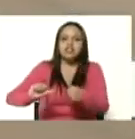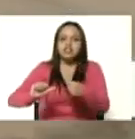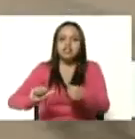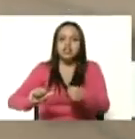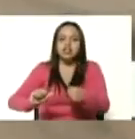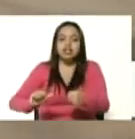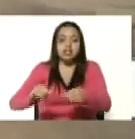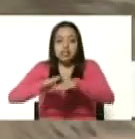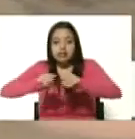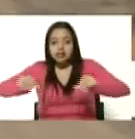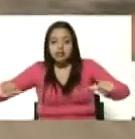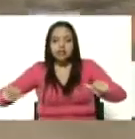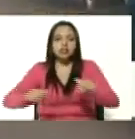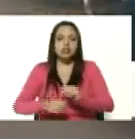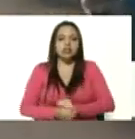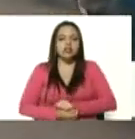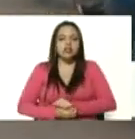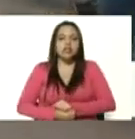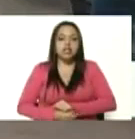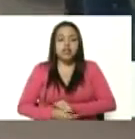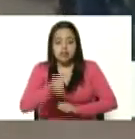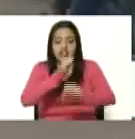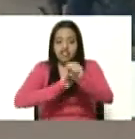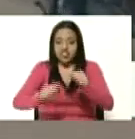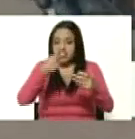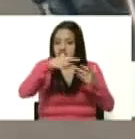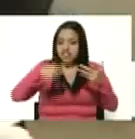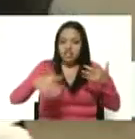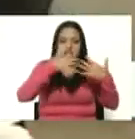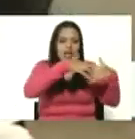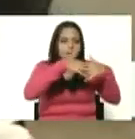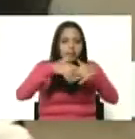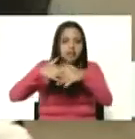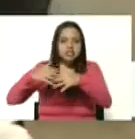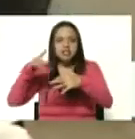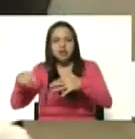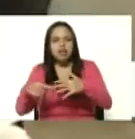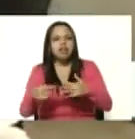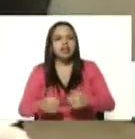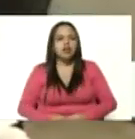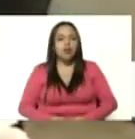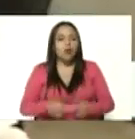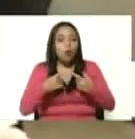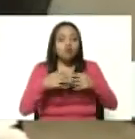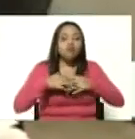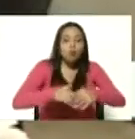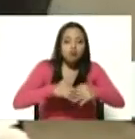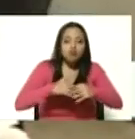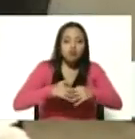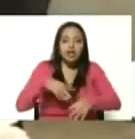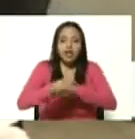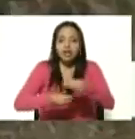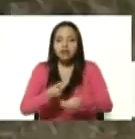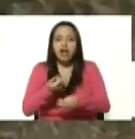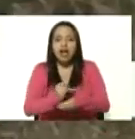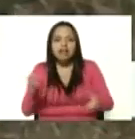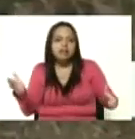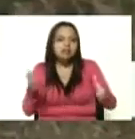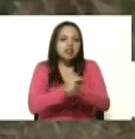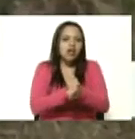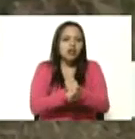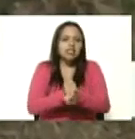estratégicas en complejo de nuestras industrias esto junto con los otros motores ordenados por usted hemos alcanzado hasta ahora